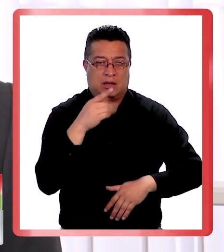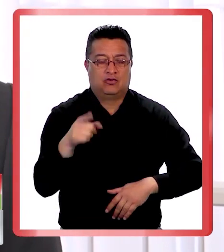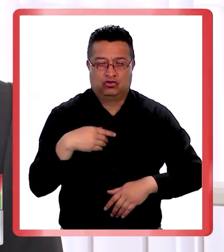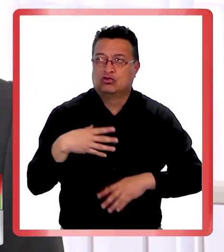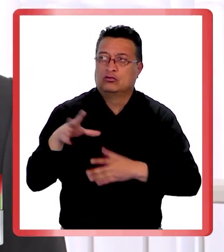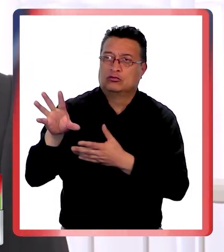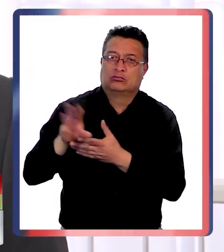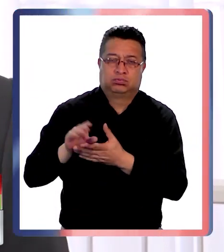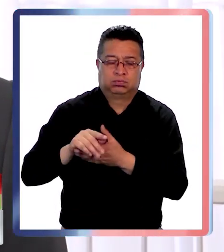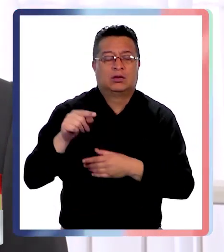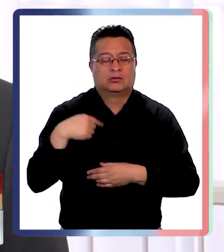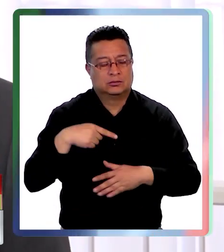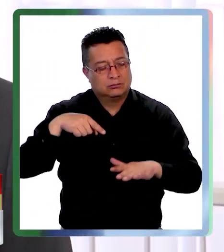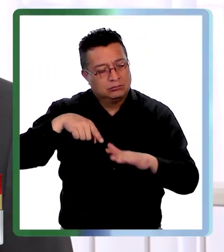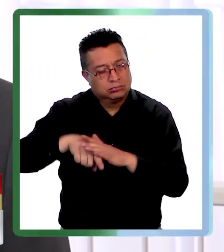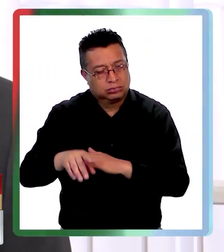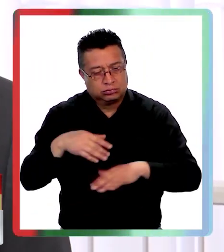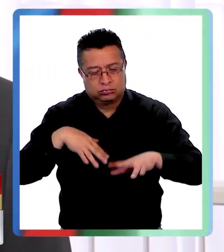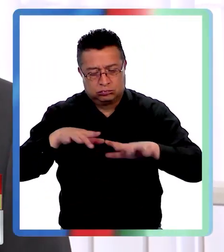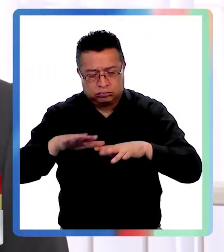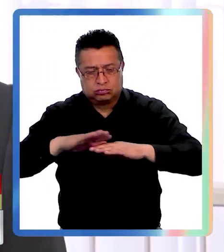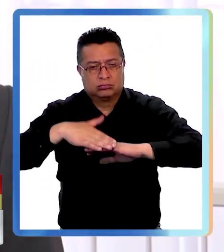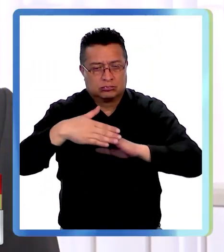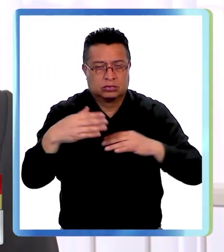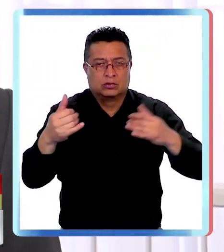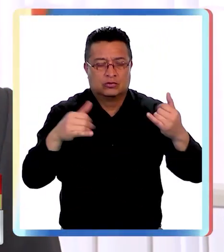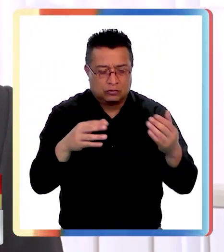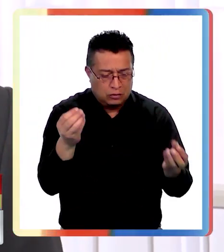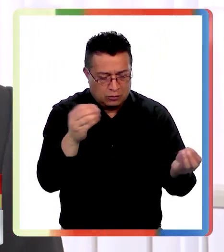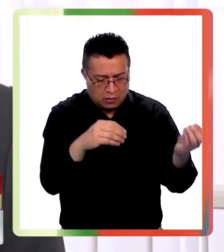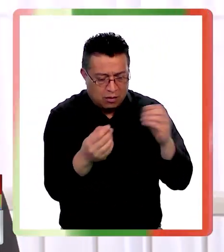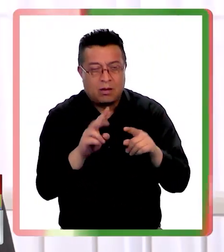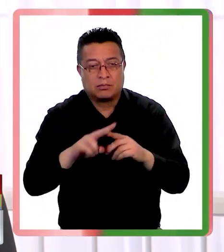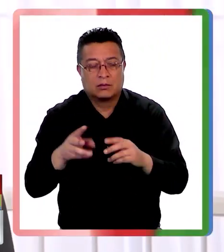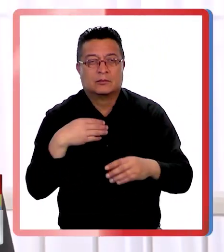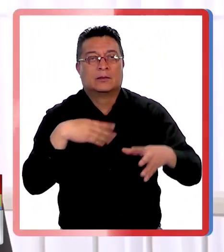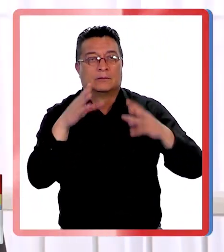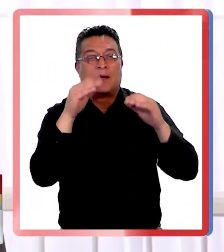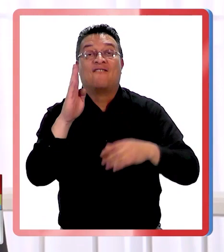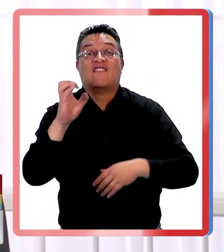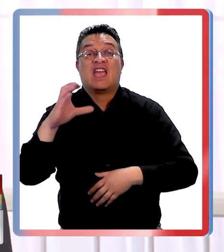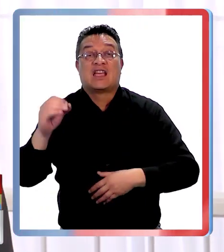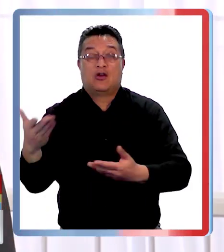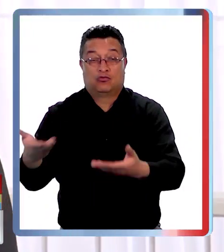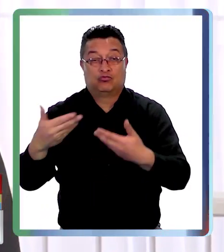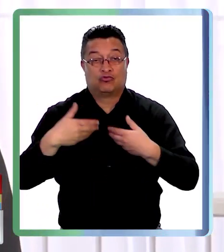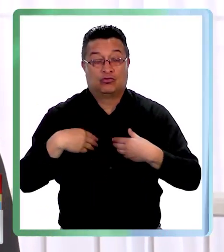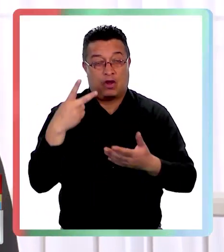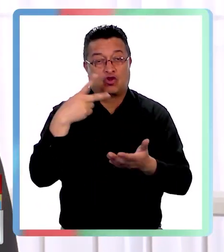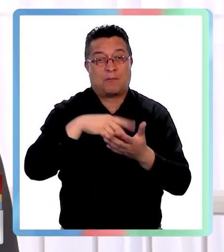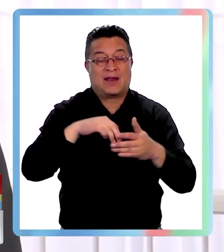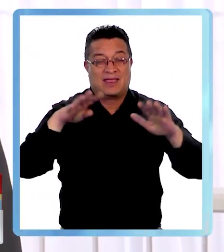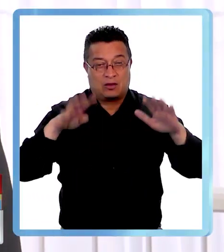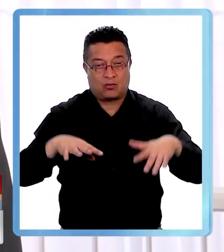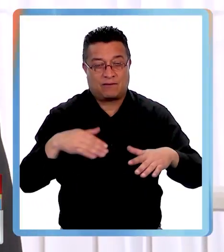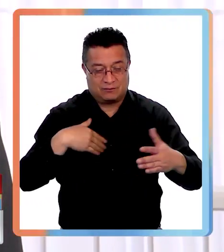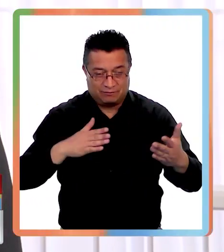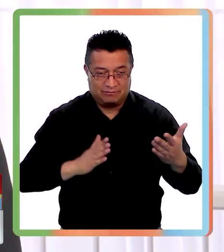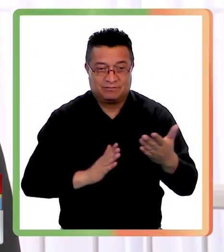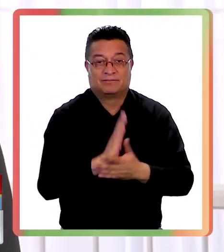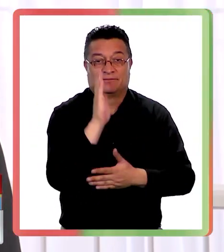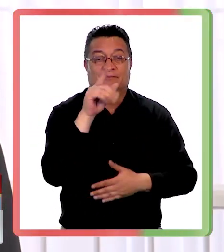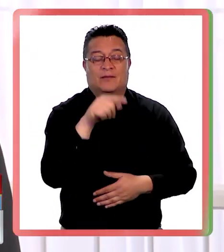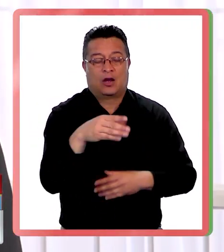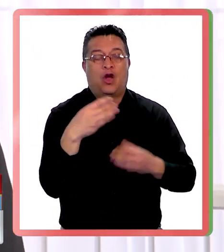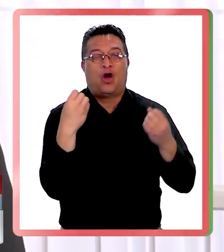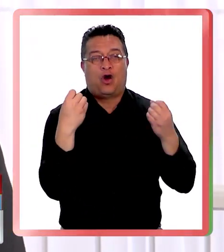y siempre estuve inverso en el mundo de los computadores, de salvando computadores. Mi experiencia con esta beca comenzó ya en el 2019, donde